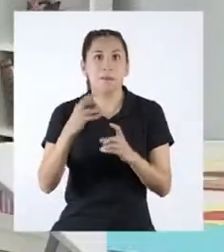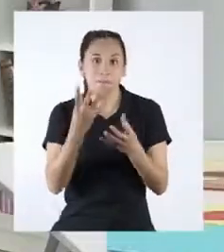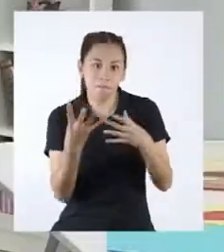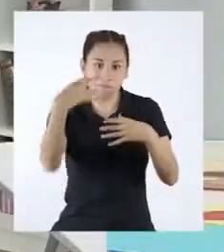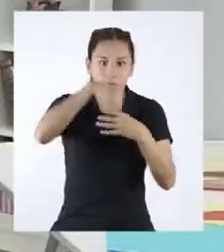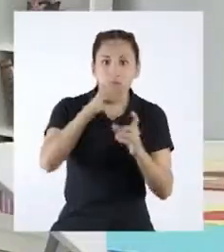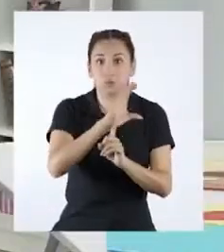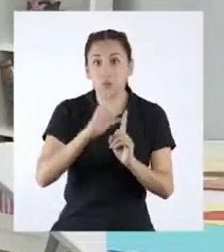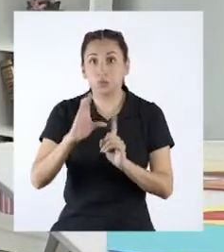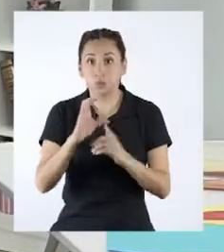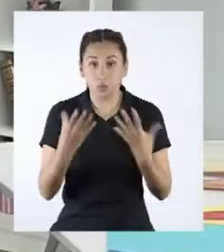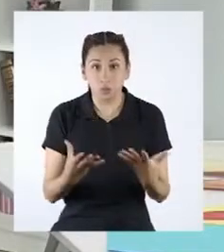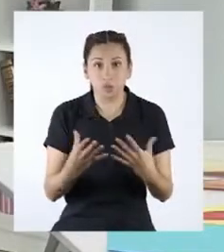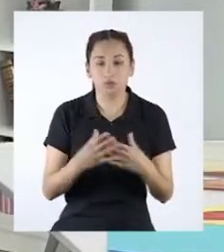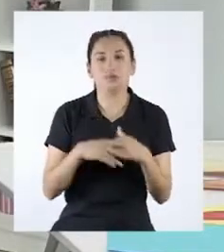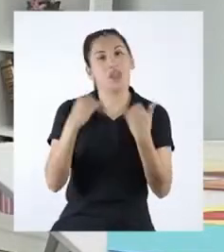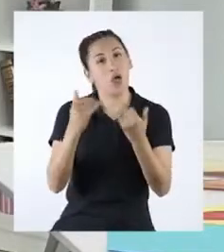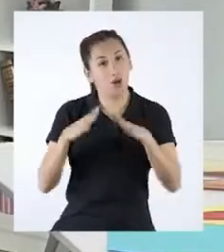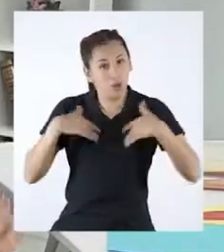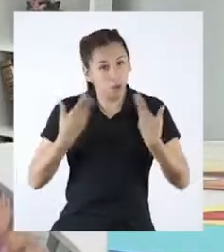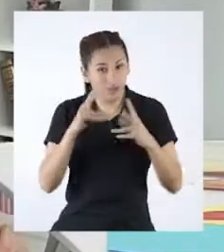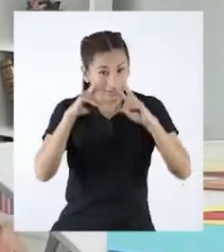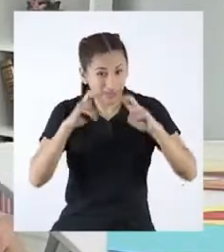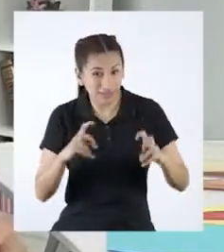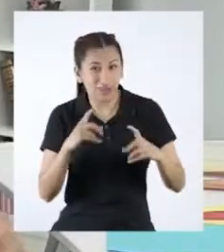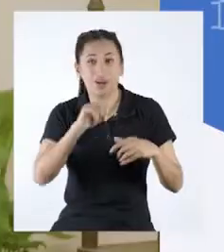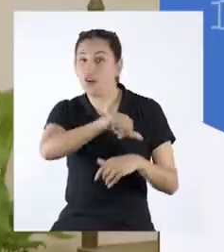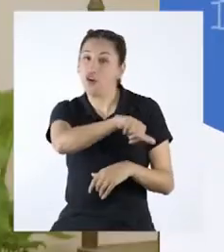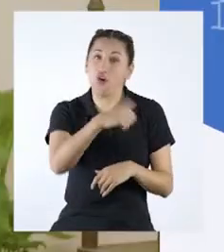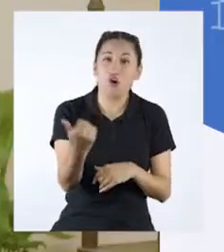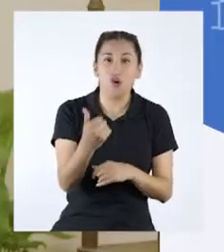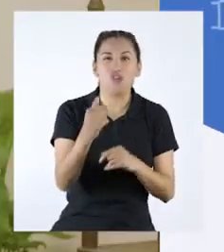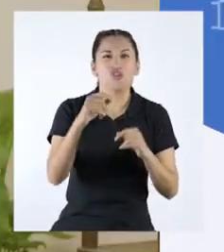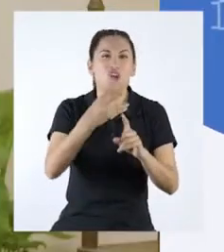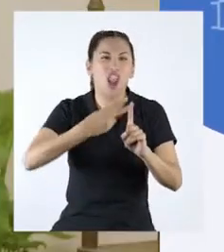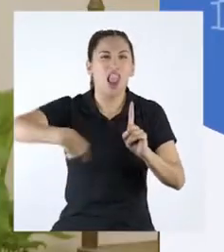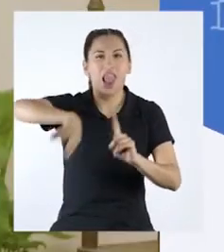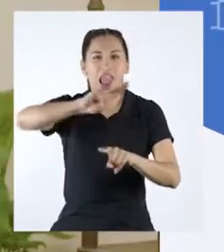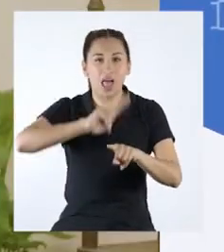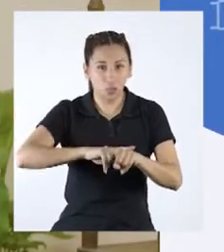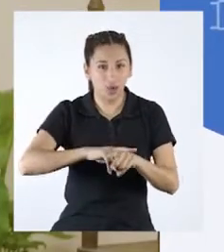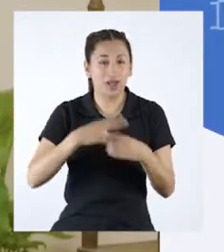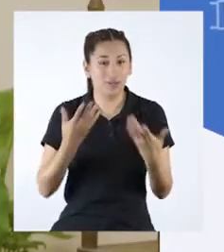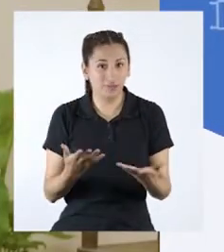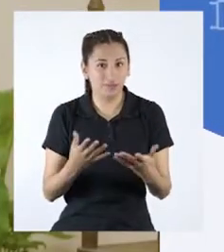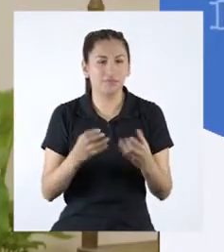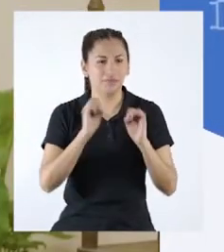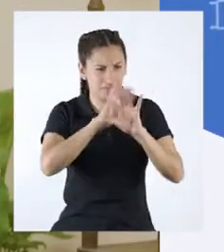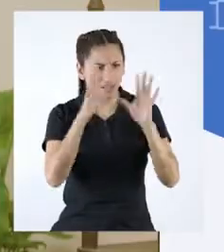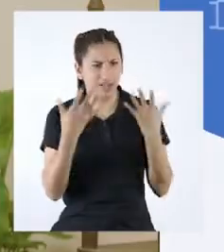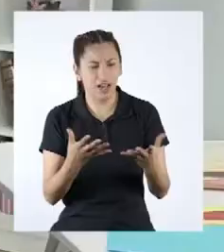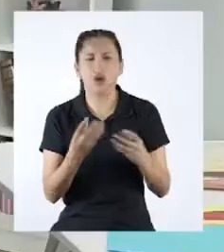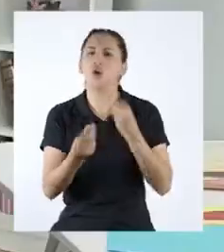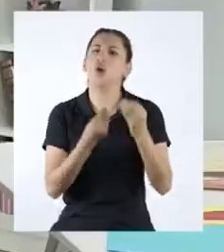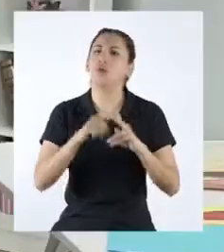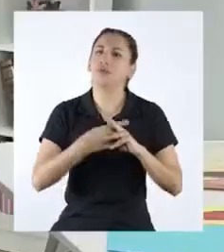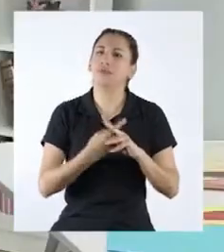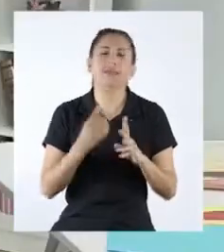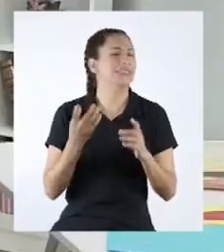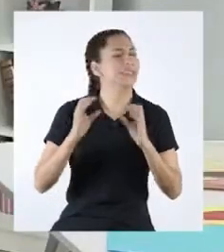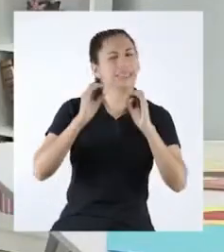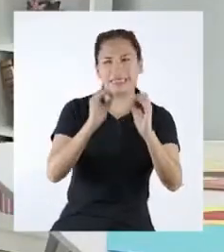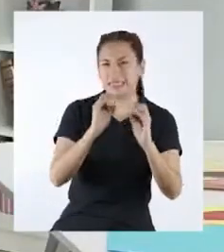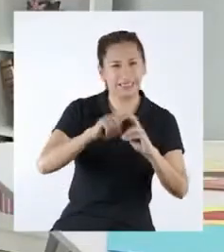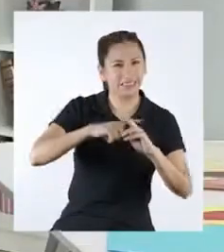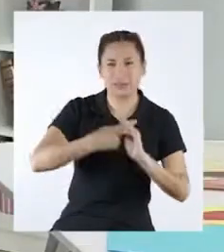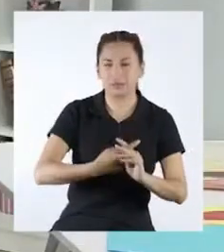¿podemos investigar un poco acerca de los patrimonios naturales? Por supuesto, Yamile. ¿Por dónde te gustaría comenzar? Desde